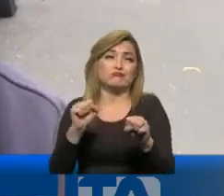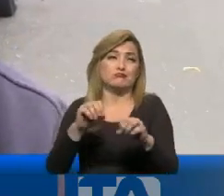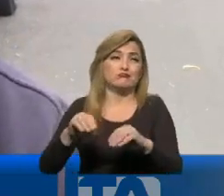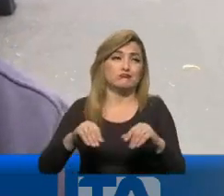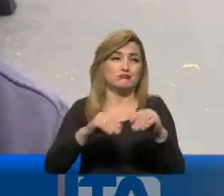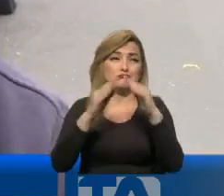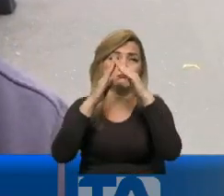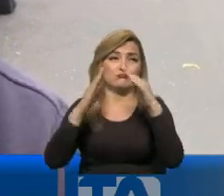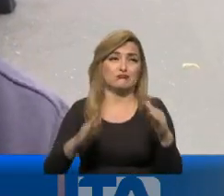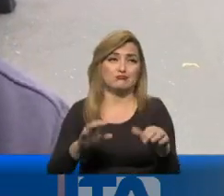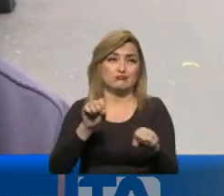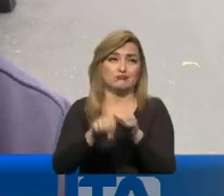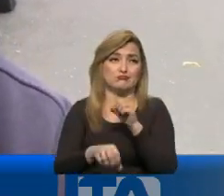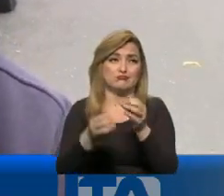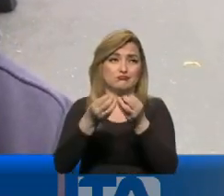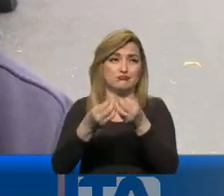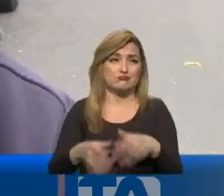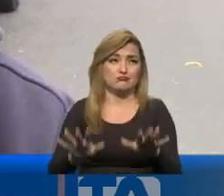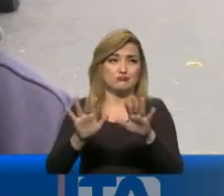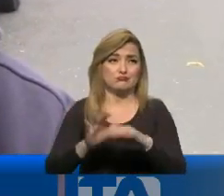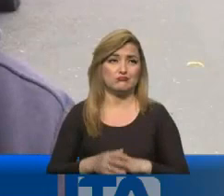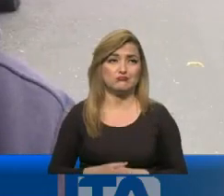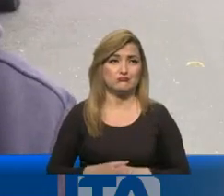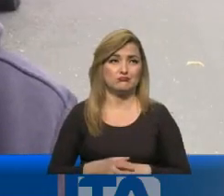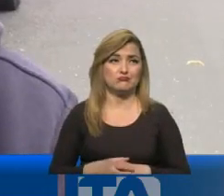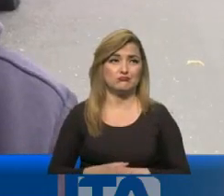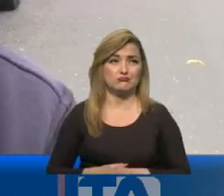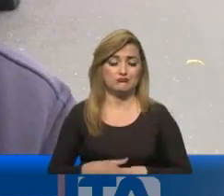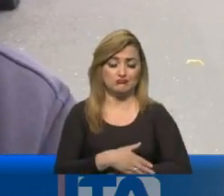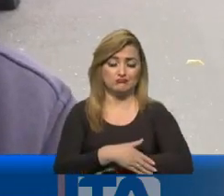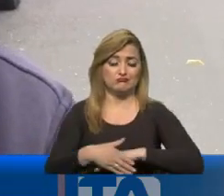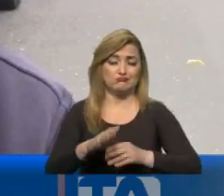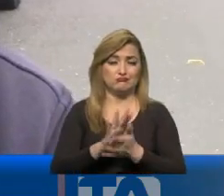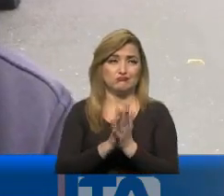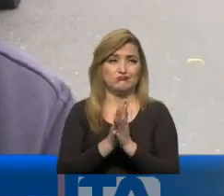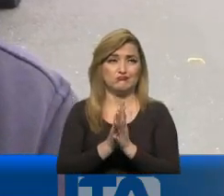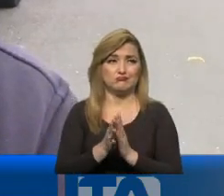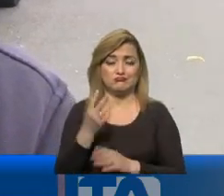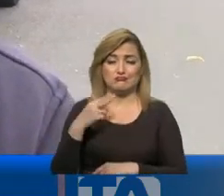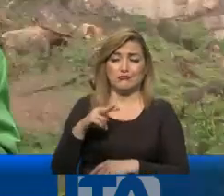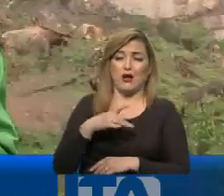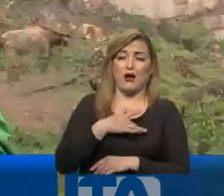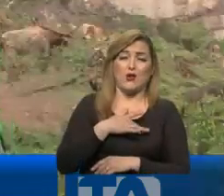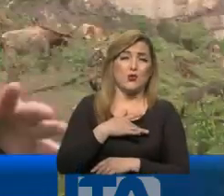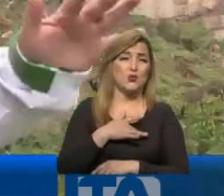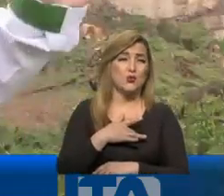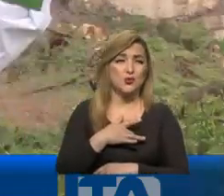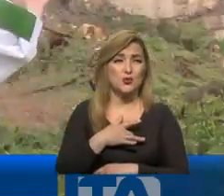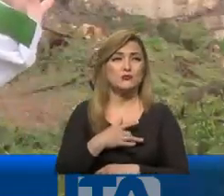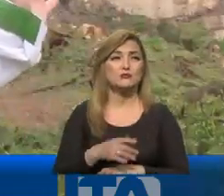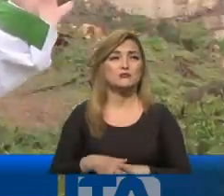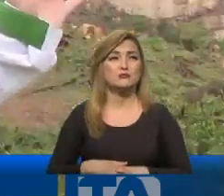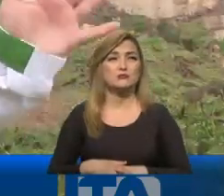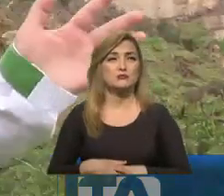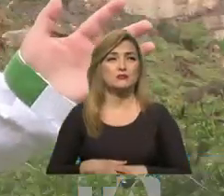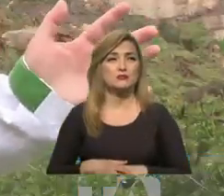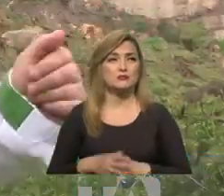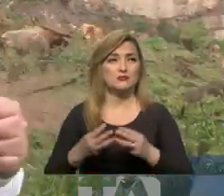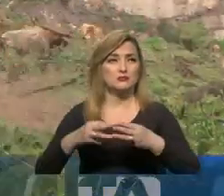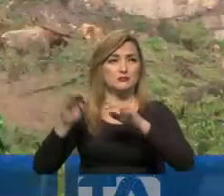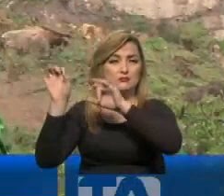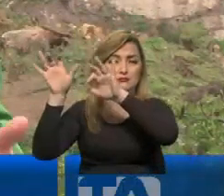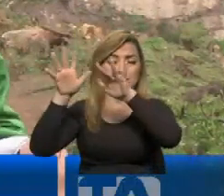terreno, mi casa, todo perdí, quedé en la calle, no puedo creer a veces. La caída de material petreo